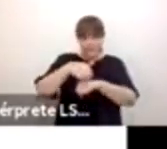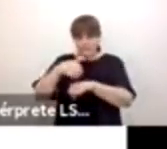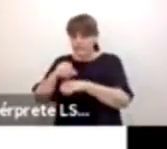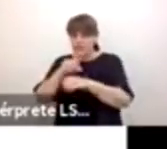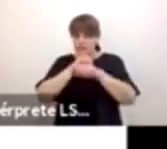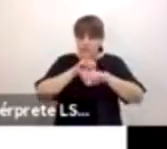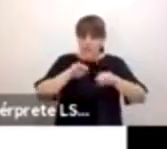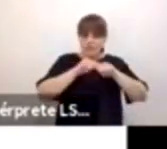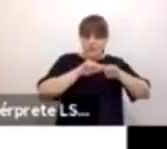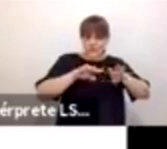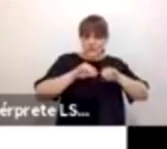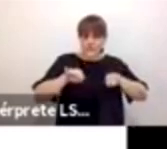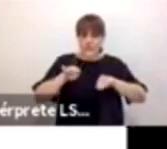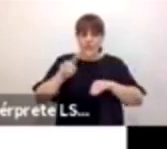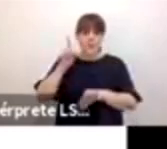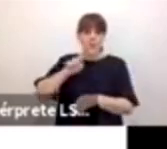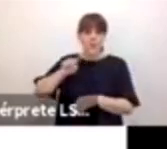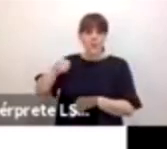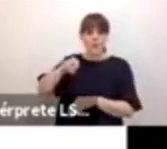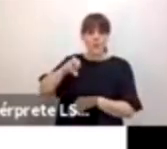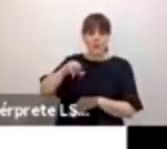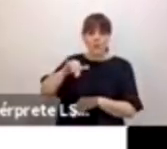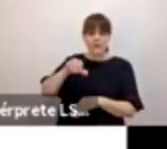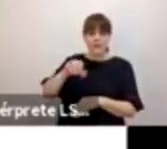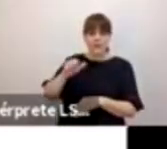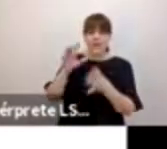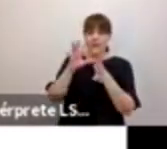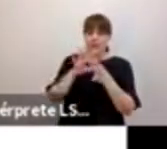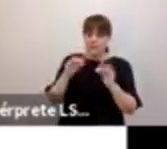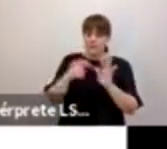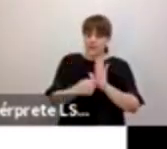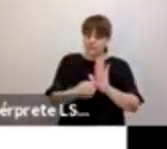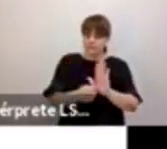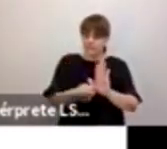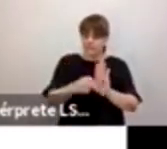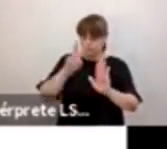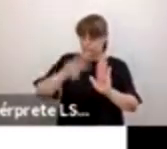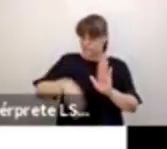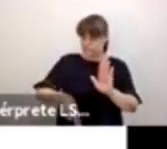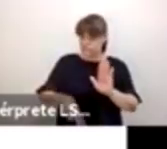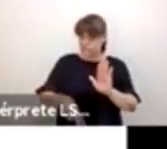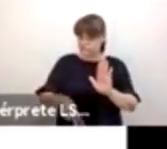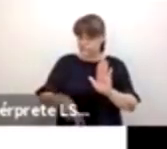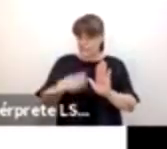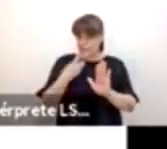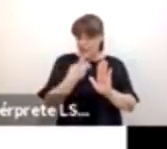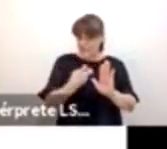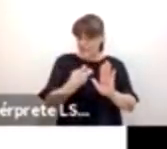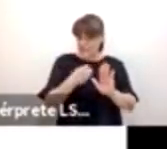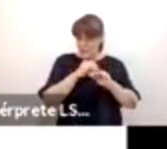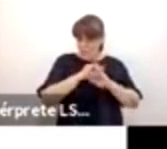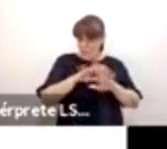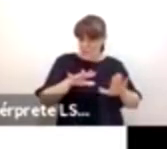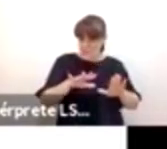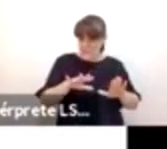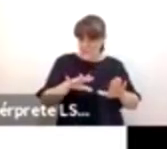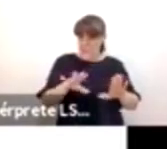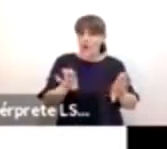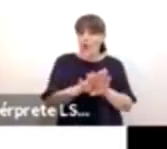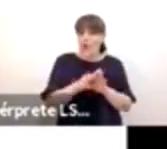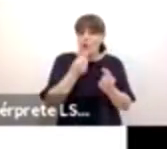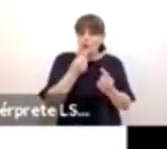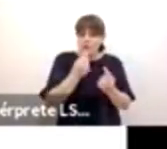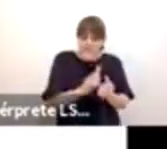con nosotros Mónica y su propia reflexión tendría que ver con un impacto directo en primeras infancias para,